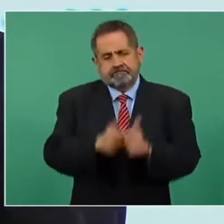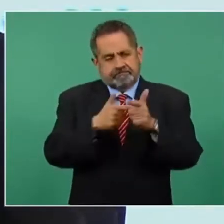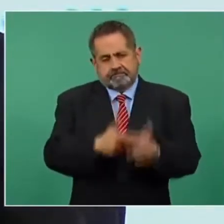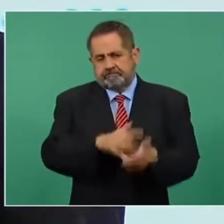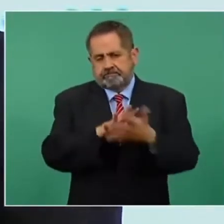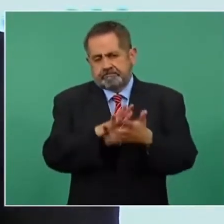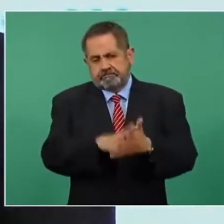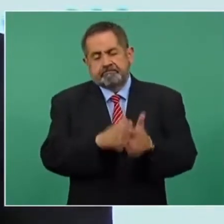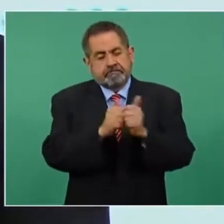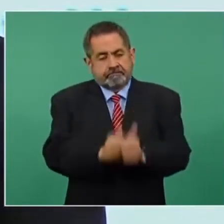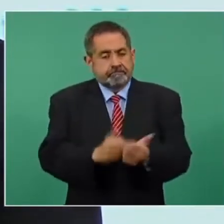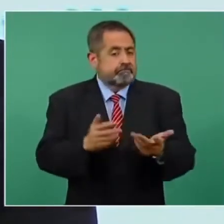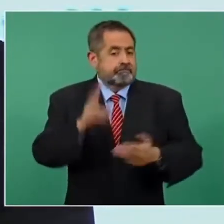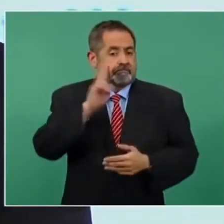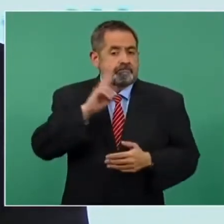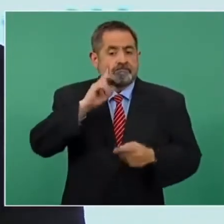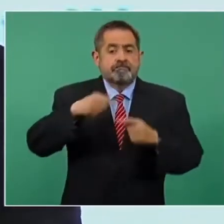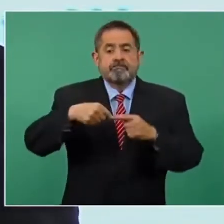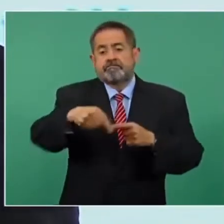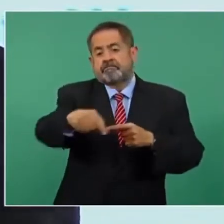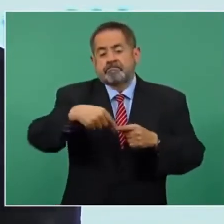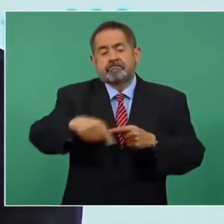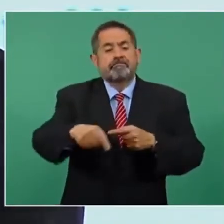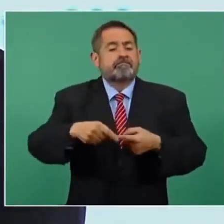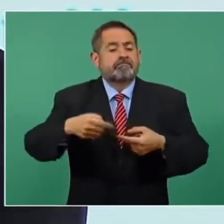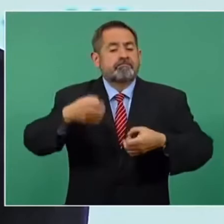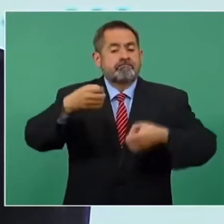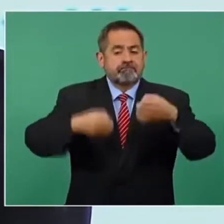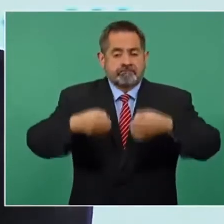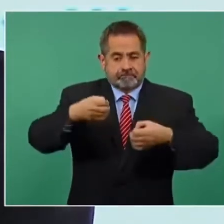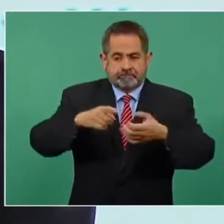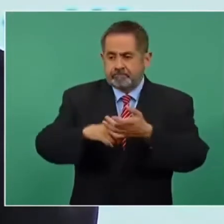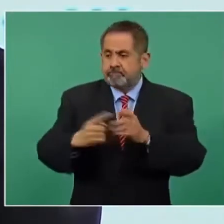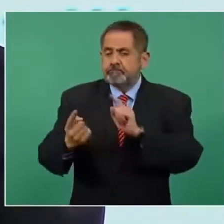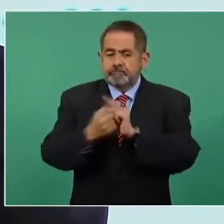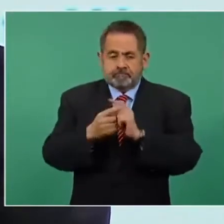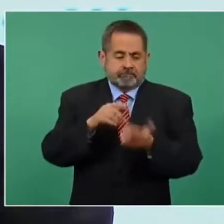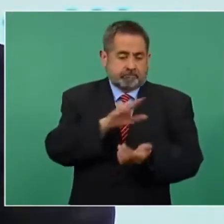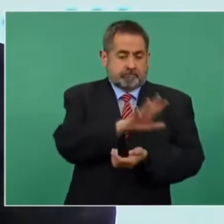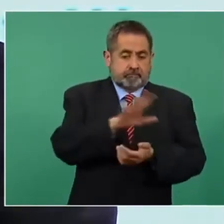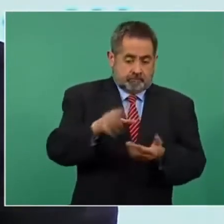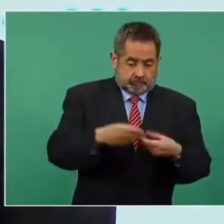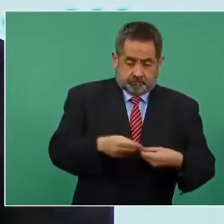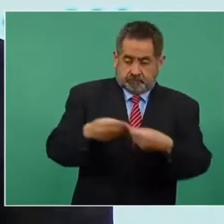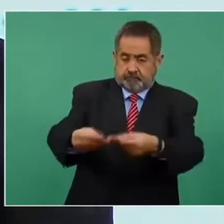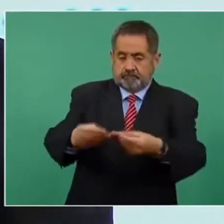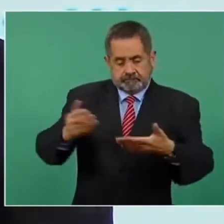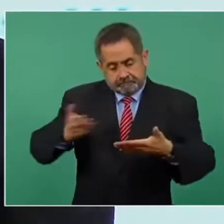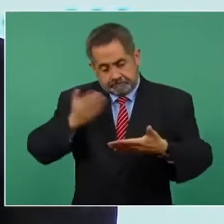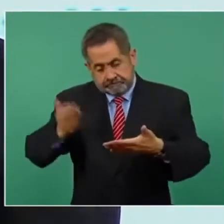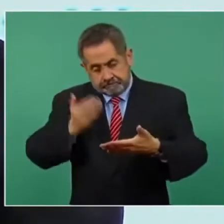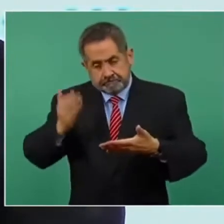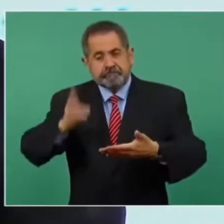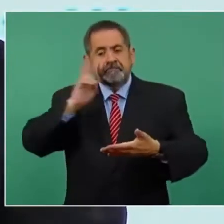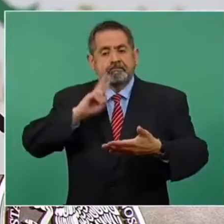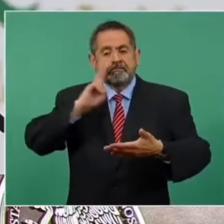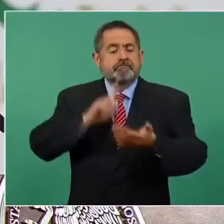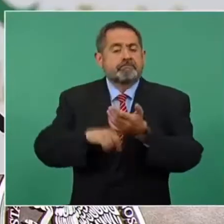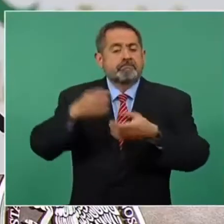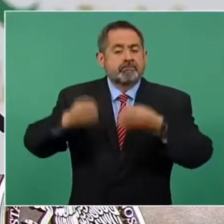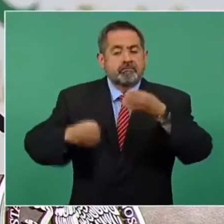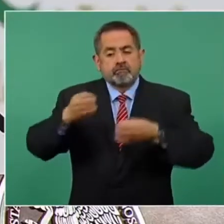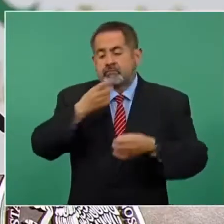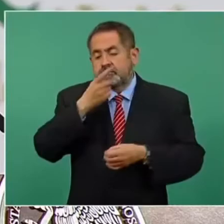próximos días que los jueces resuelvan sobre estos 55 casos y respecto de los anteriores, 44